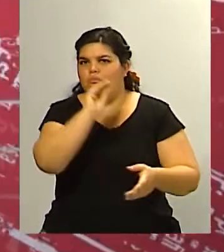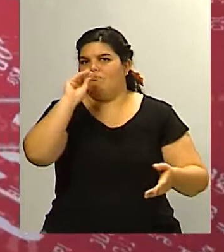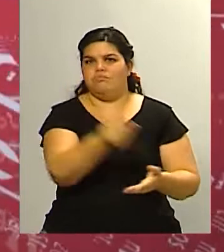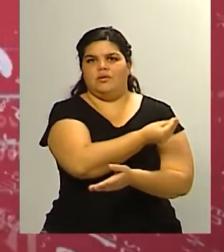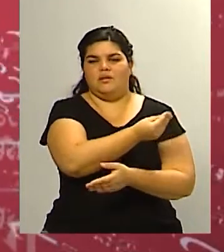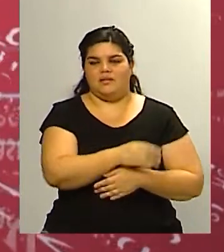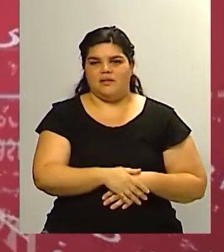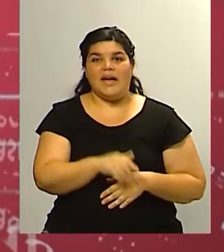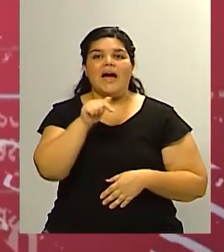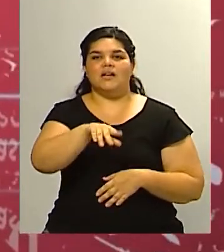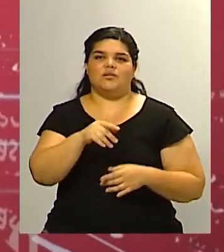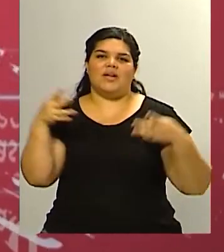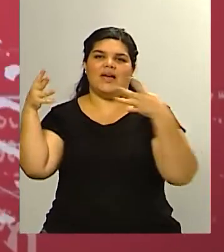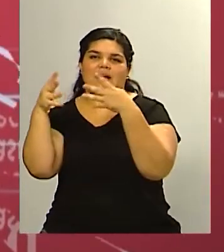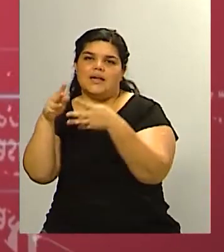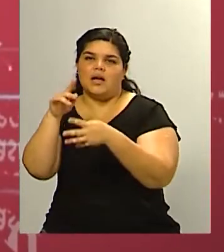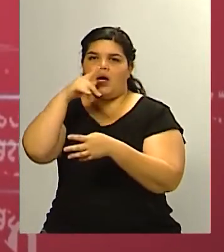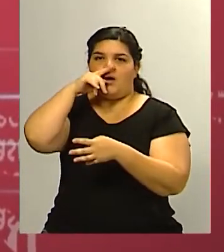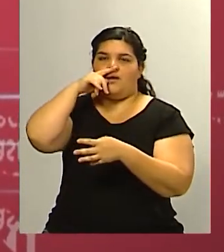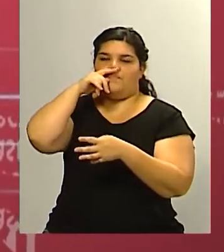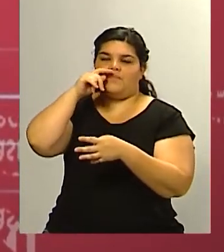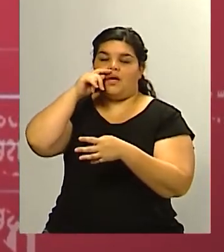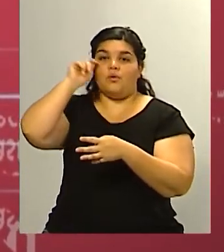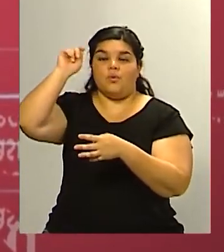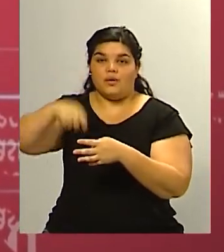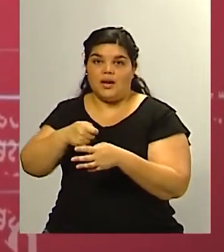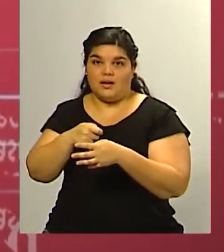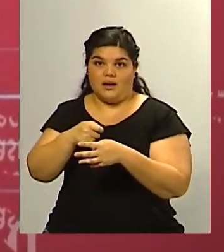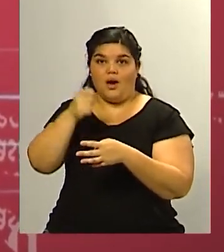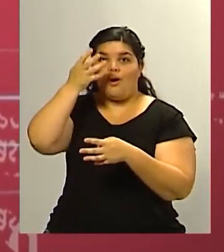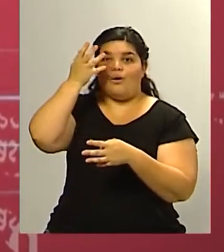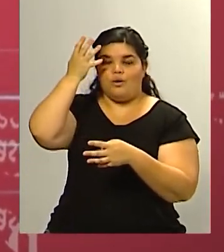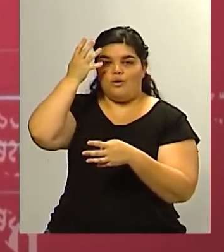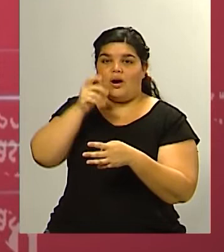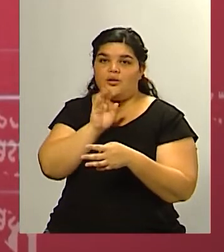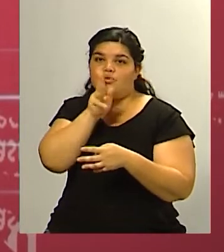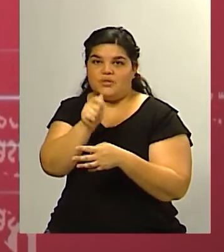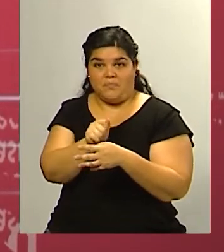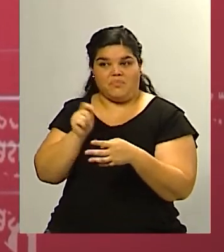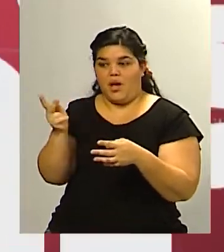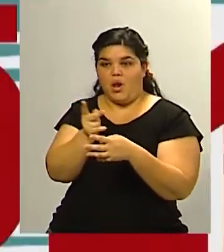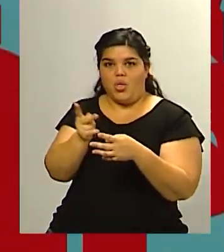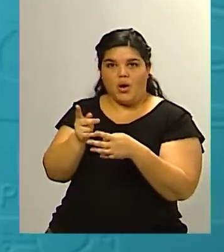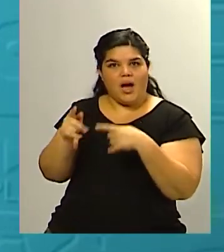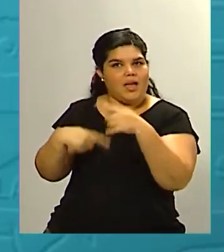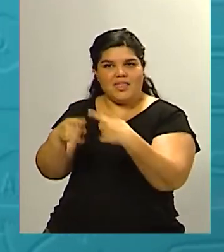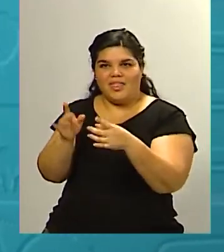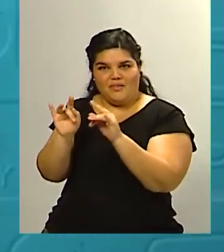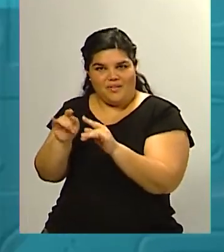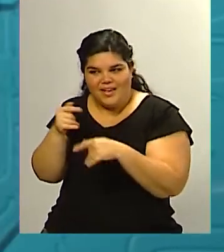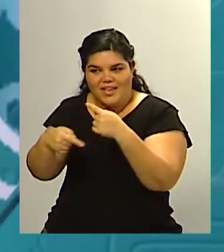con Ucrania que ha impactado de manera directa también entonces vamos a tener realmente un problema ojalá prime la idea de que